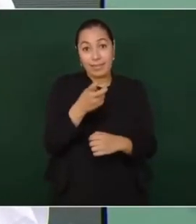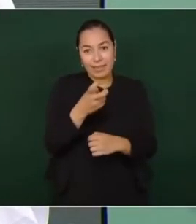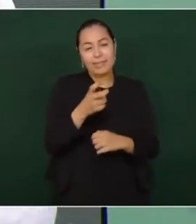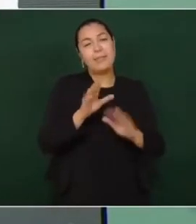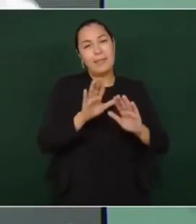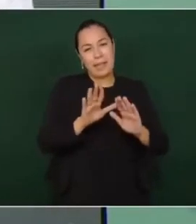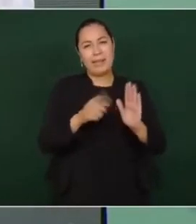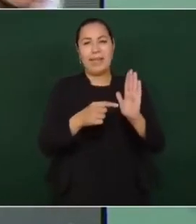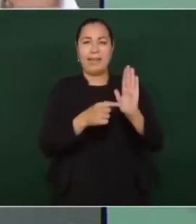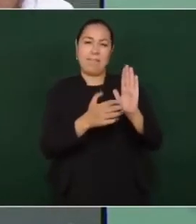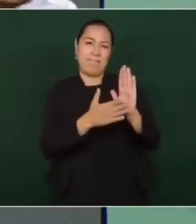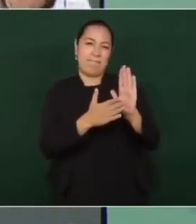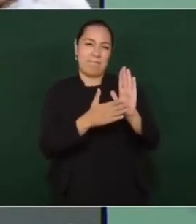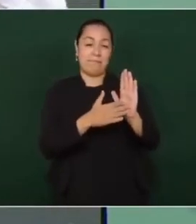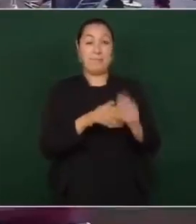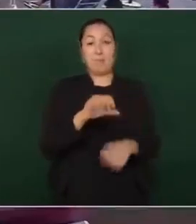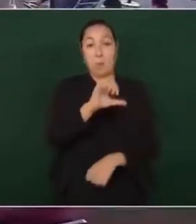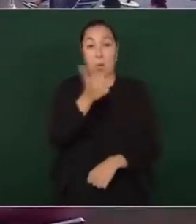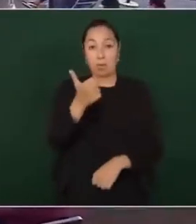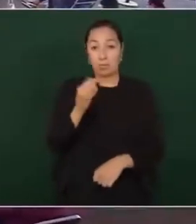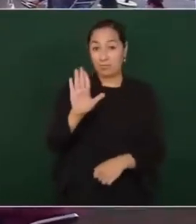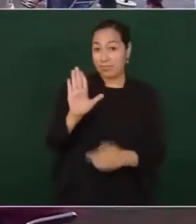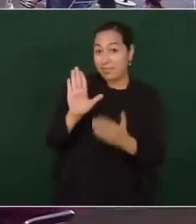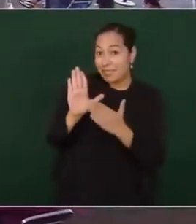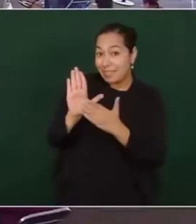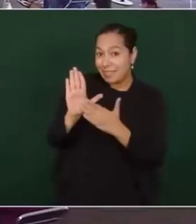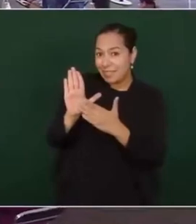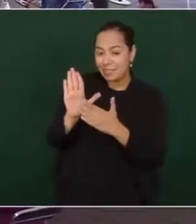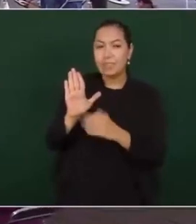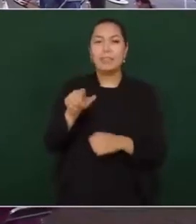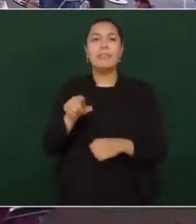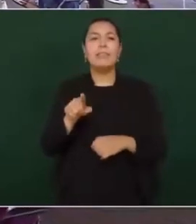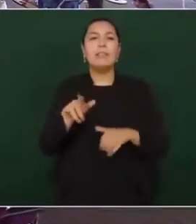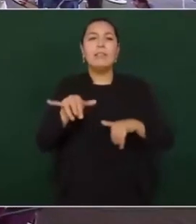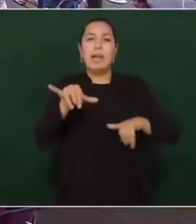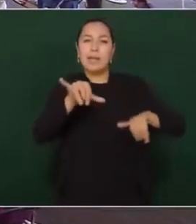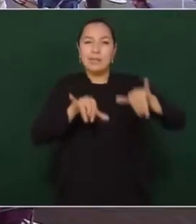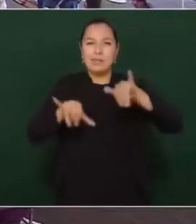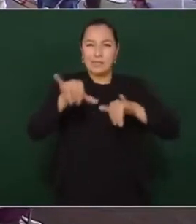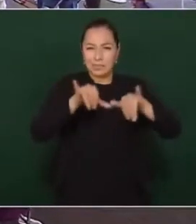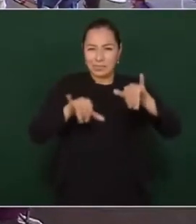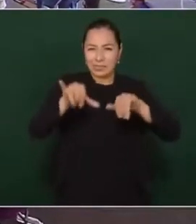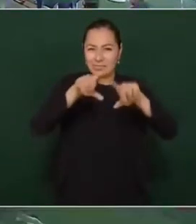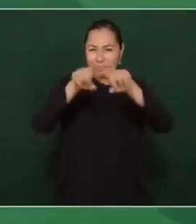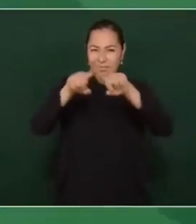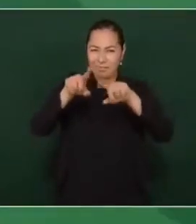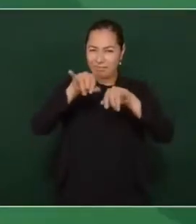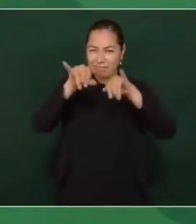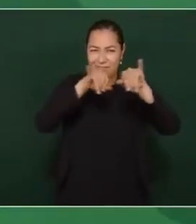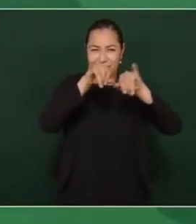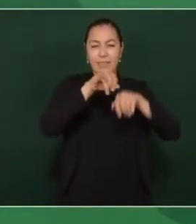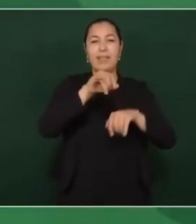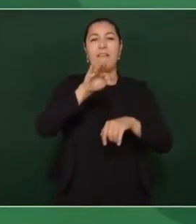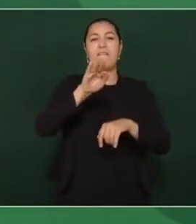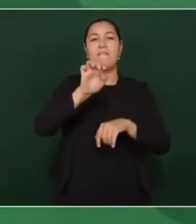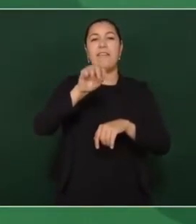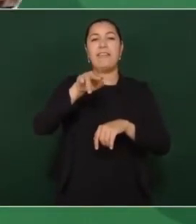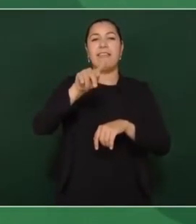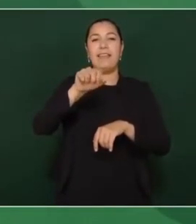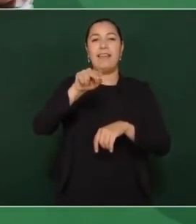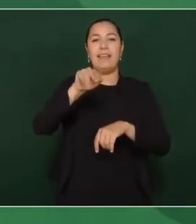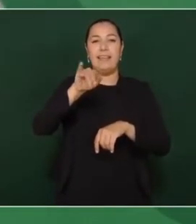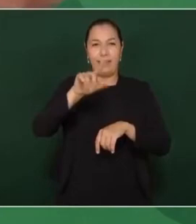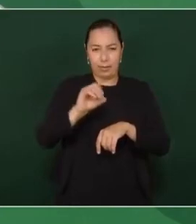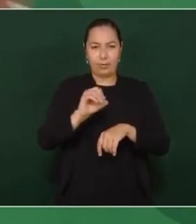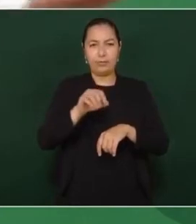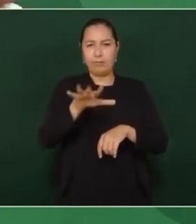el de los laboratorios del fentanilo que a los seis